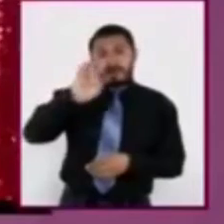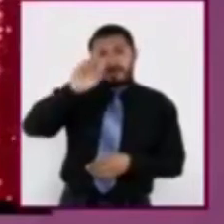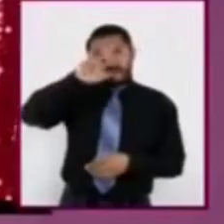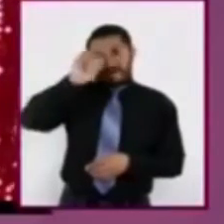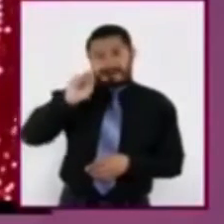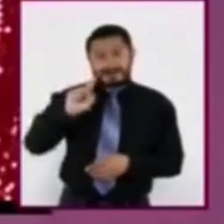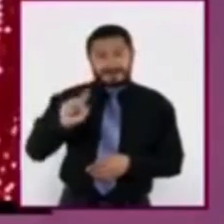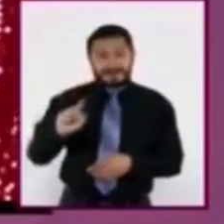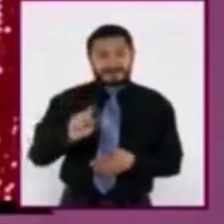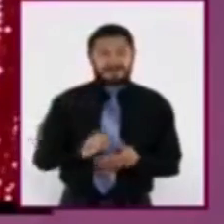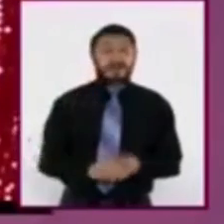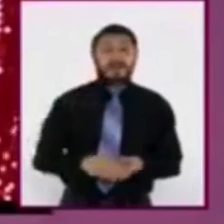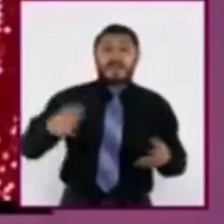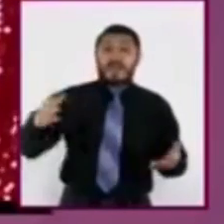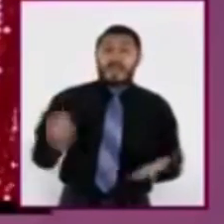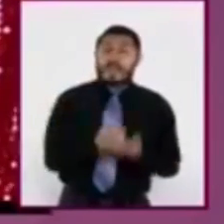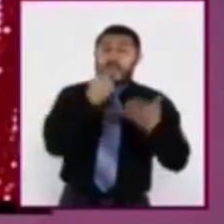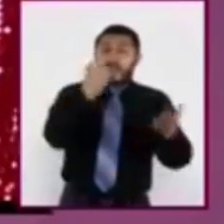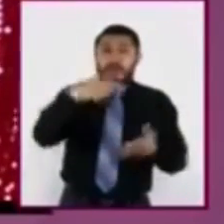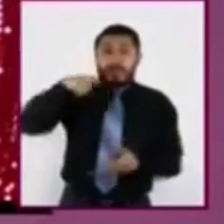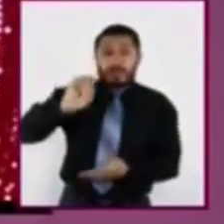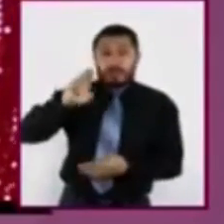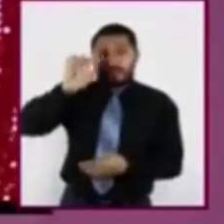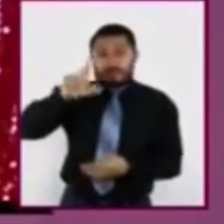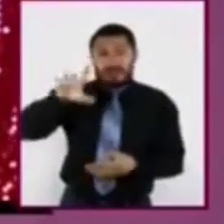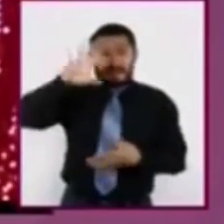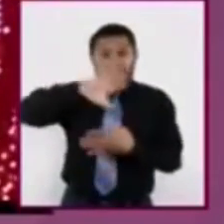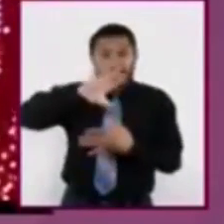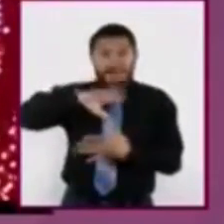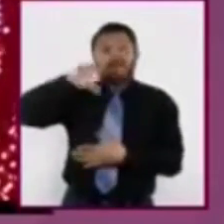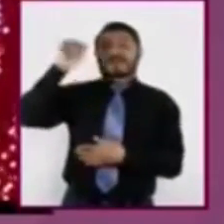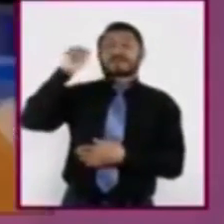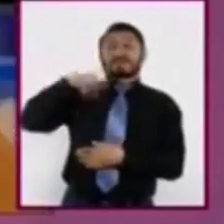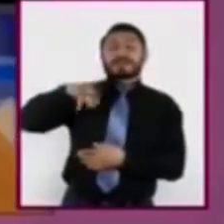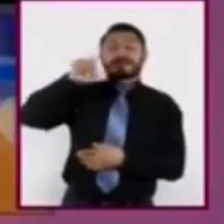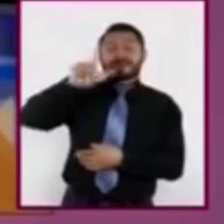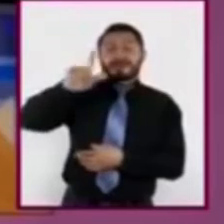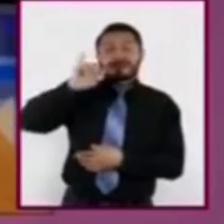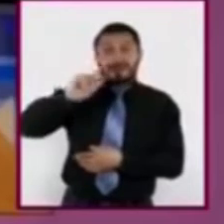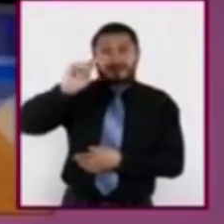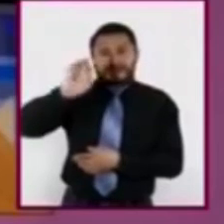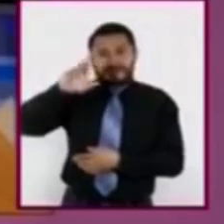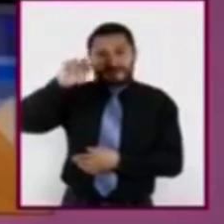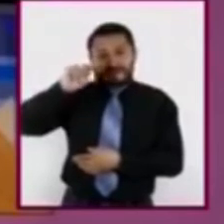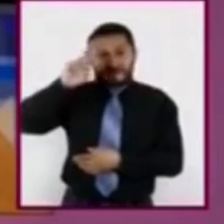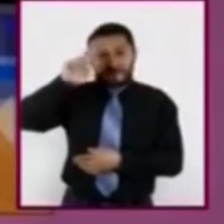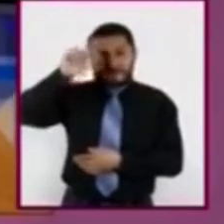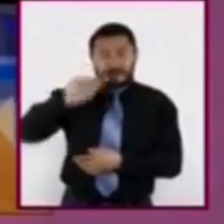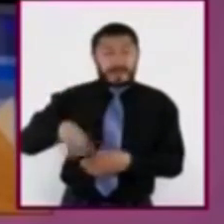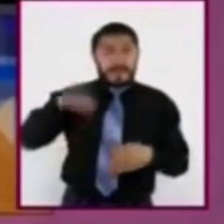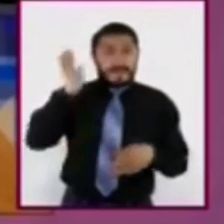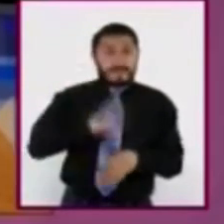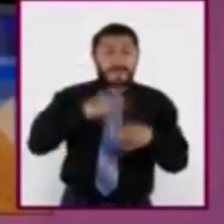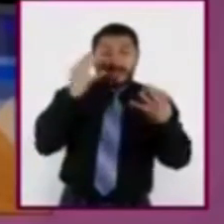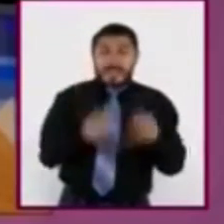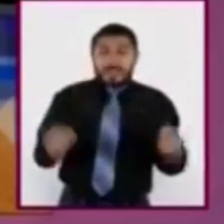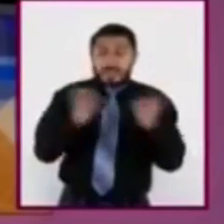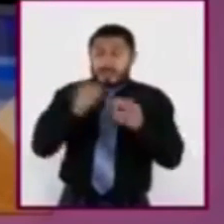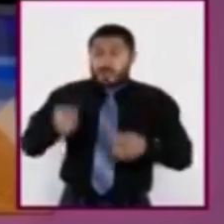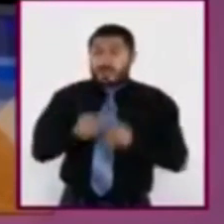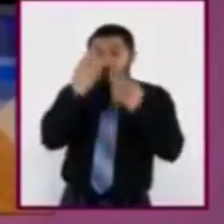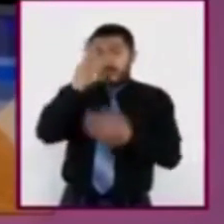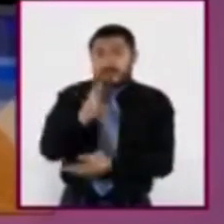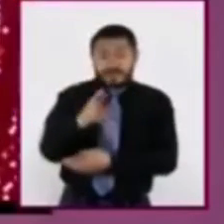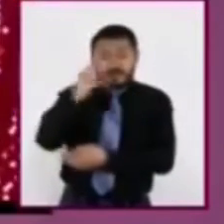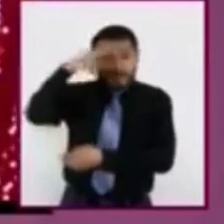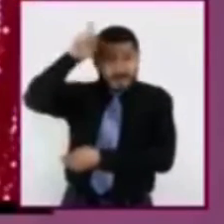Premio Nobel de Literatura. Escritor y periodista colombiano. Uno de los máximos exponentes del realismo mágico. Su